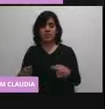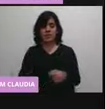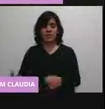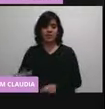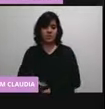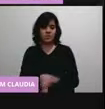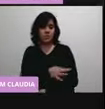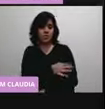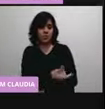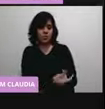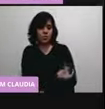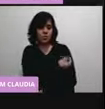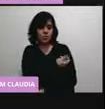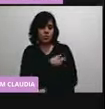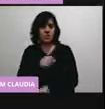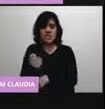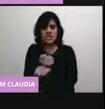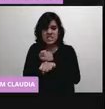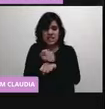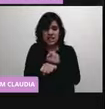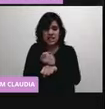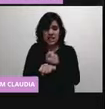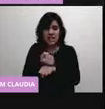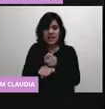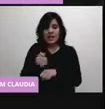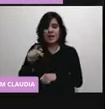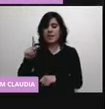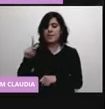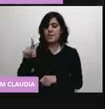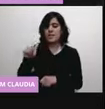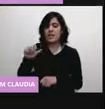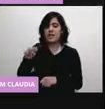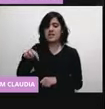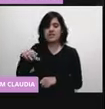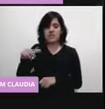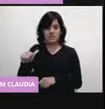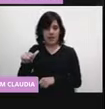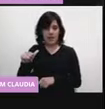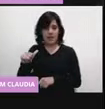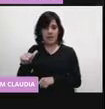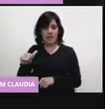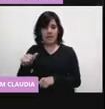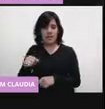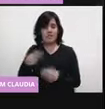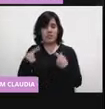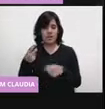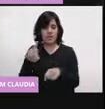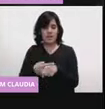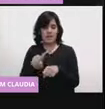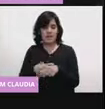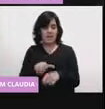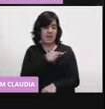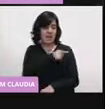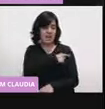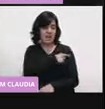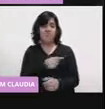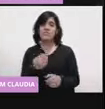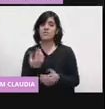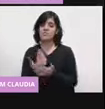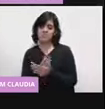específicamente, previo a la vacunación, van a diferir 90 días la vacuna.